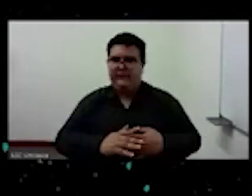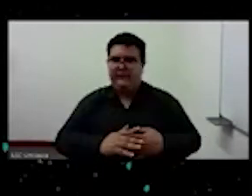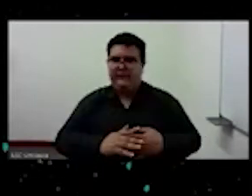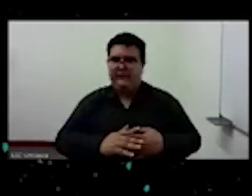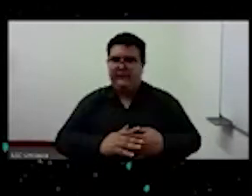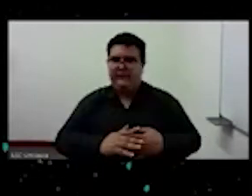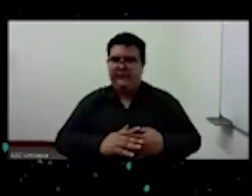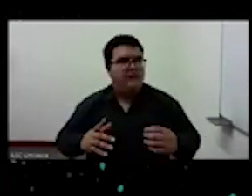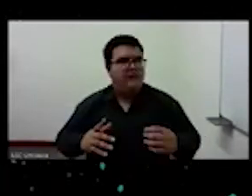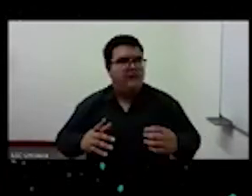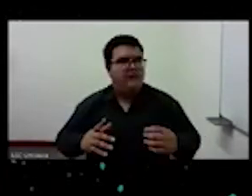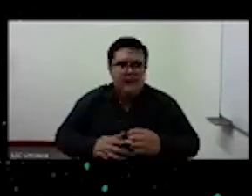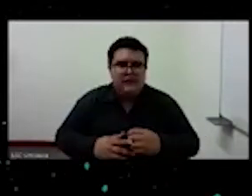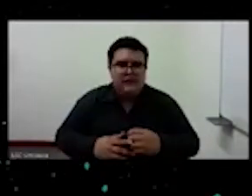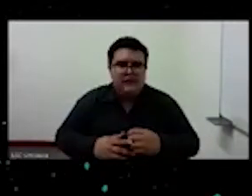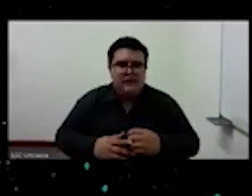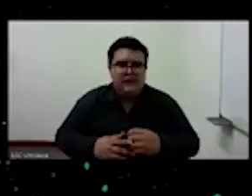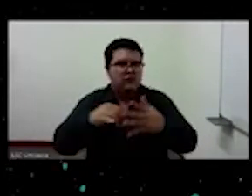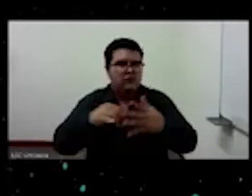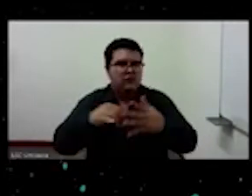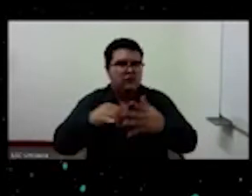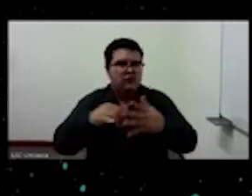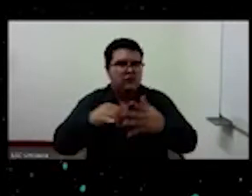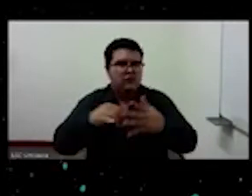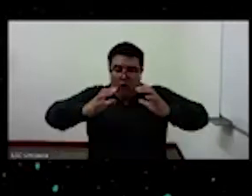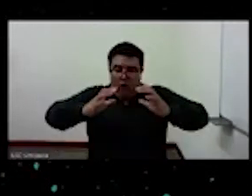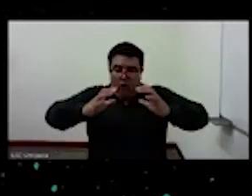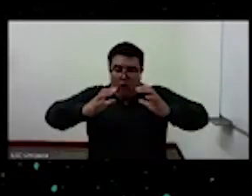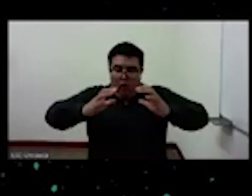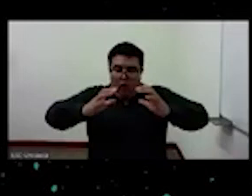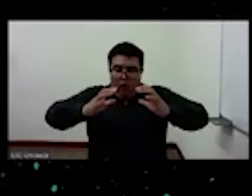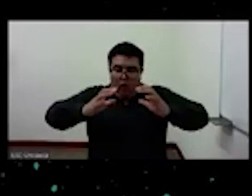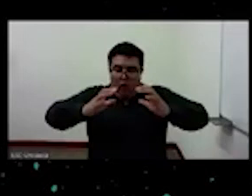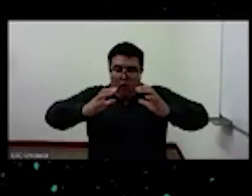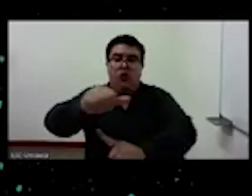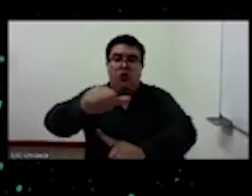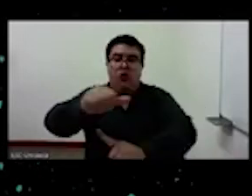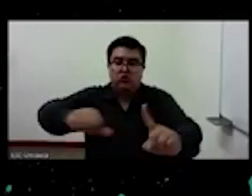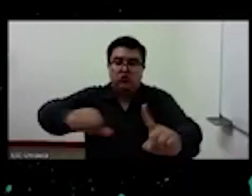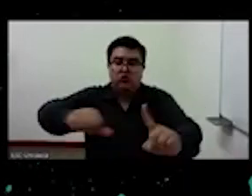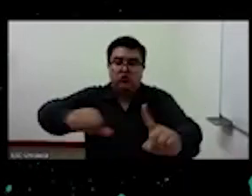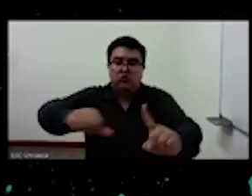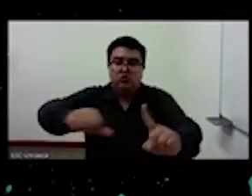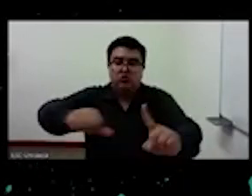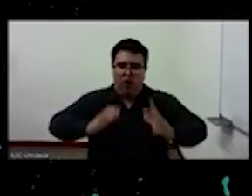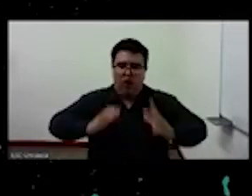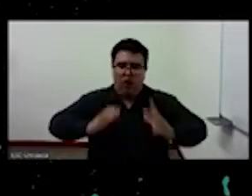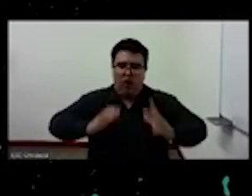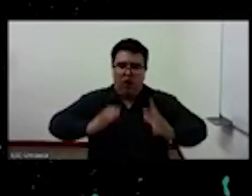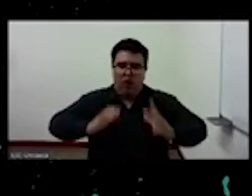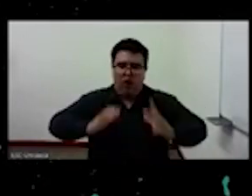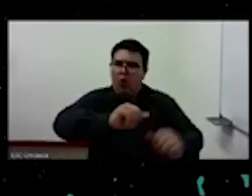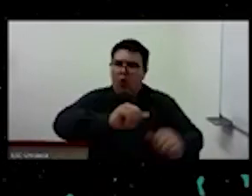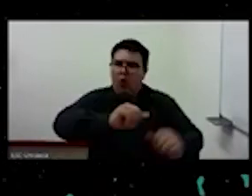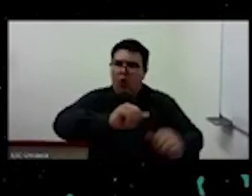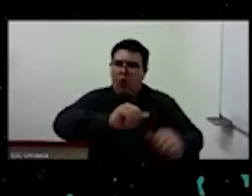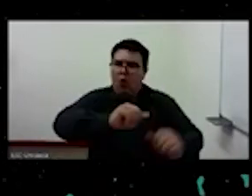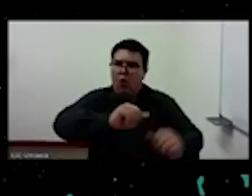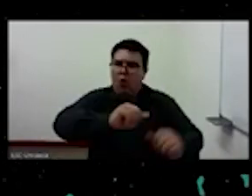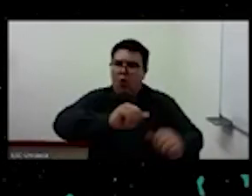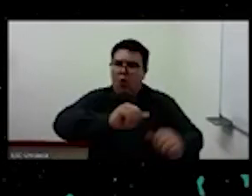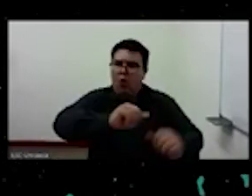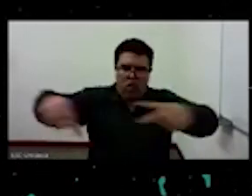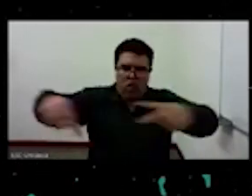naturaleza el organismo y el tiempo el organismo y los cuerpos los otros cuerpos